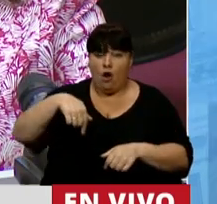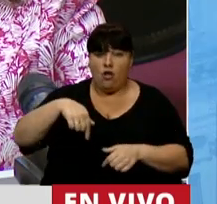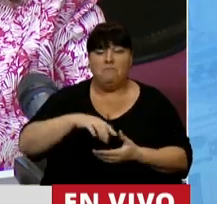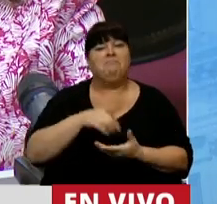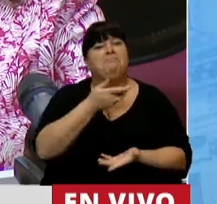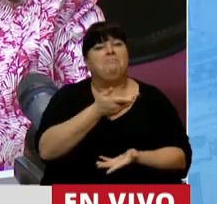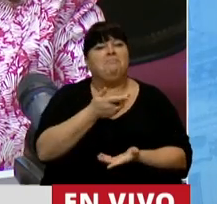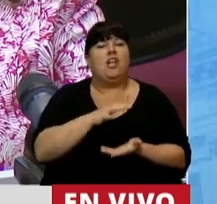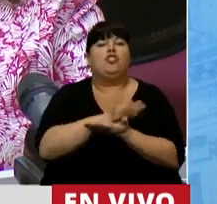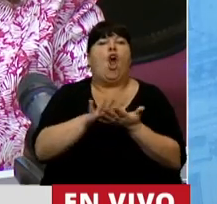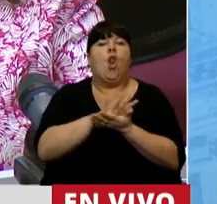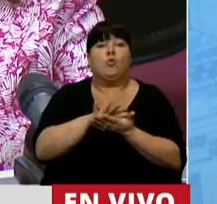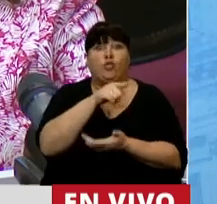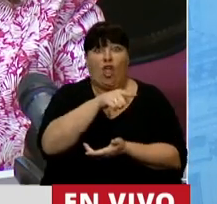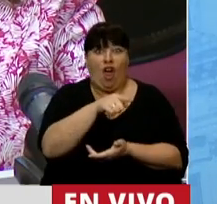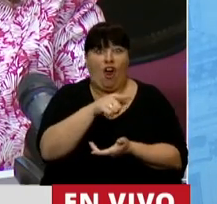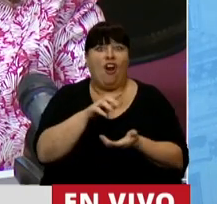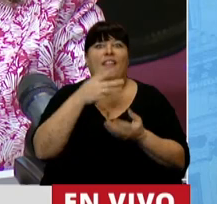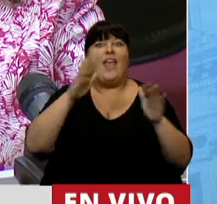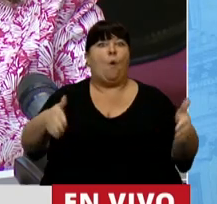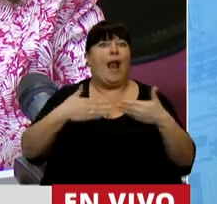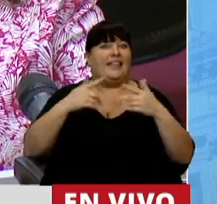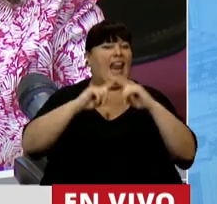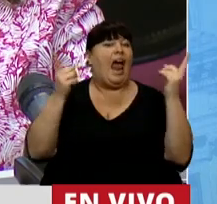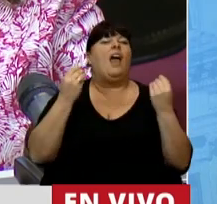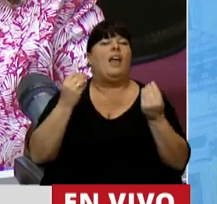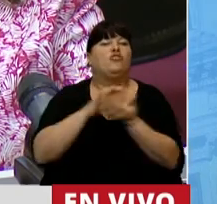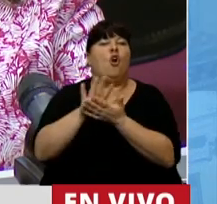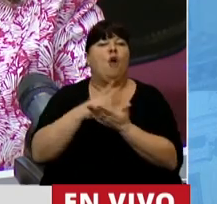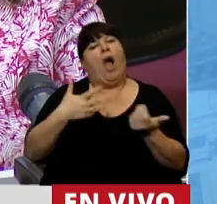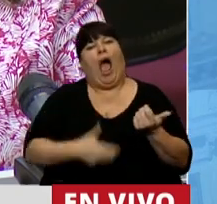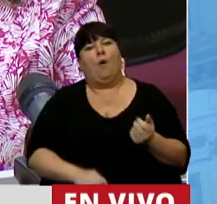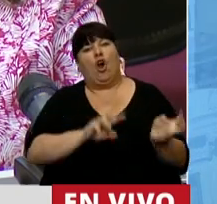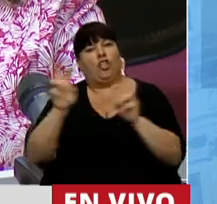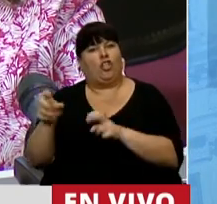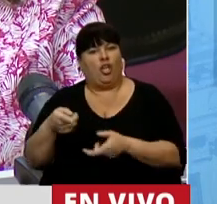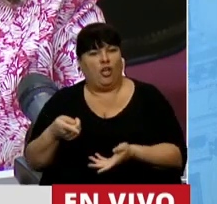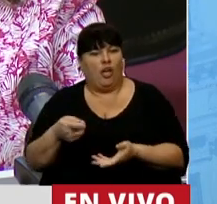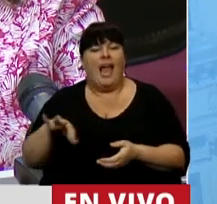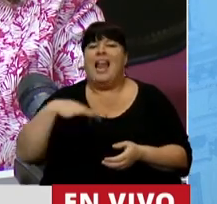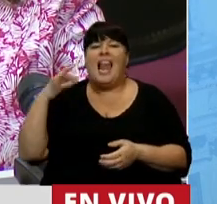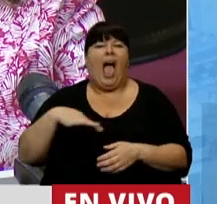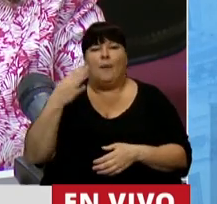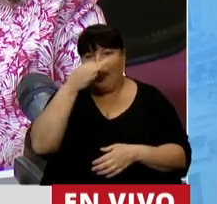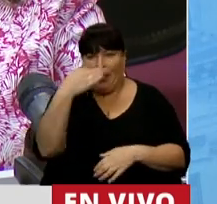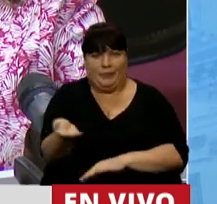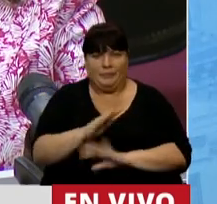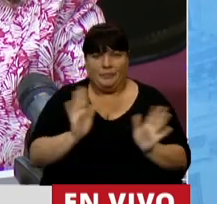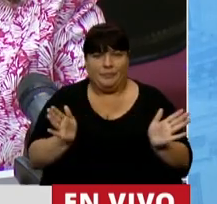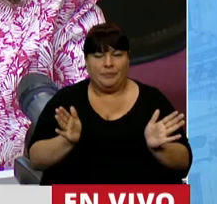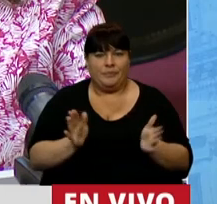la salida a esa cuarentena eterna es aborto. La vida ya no vale.